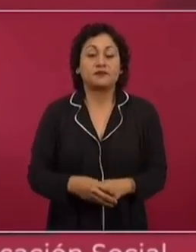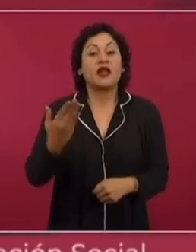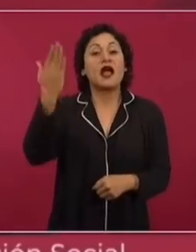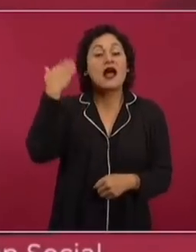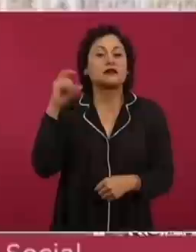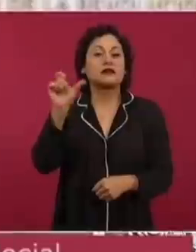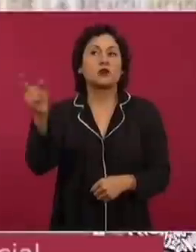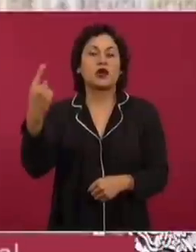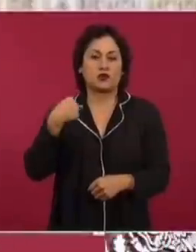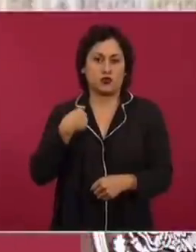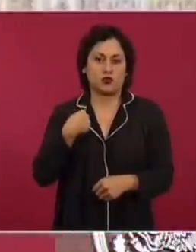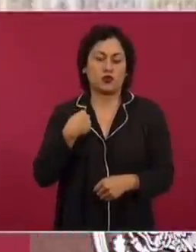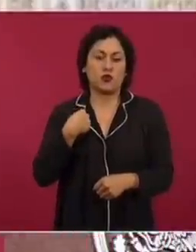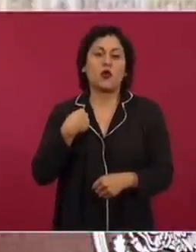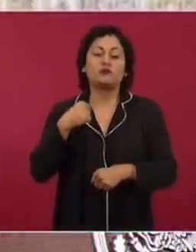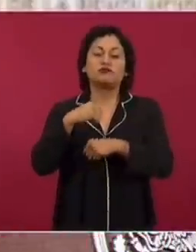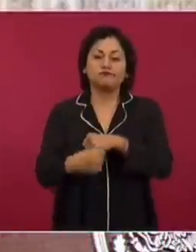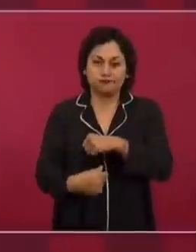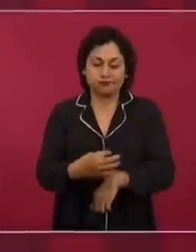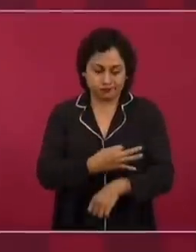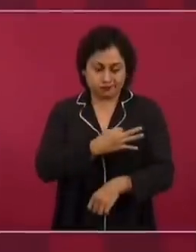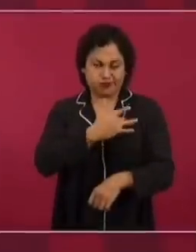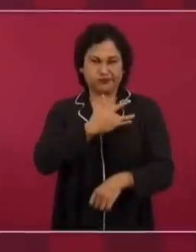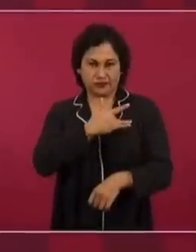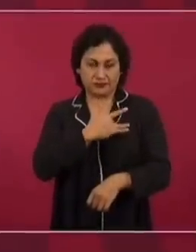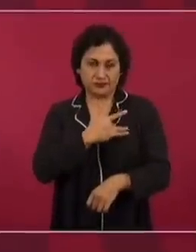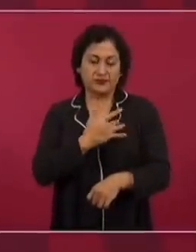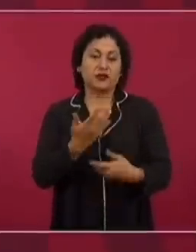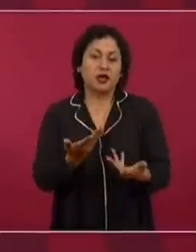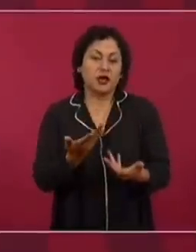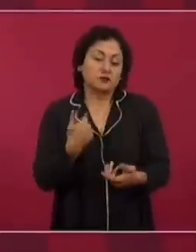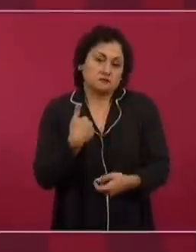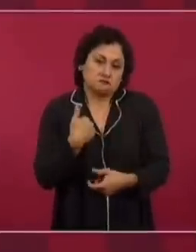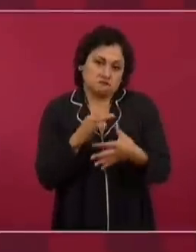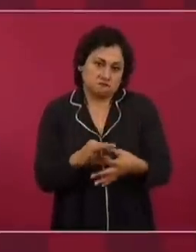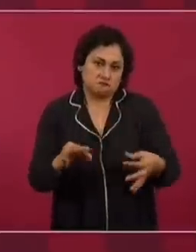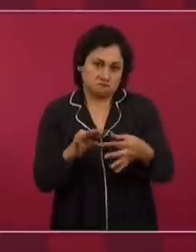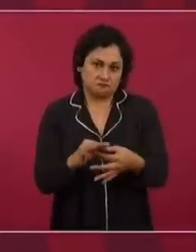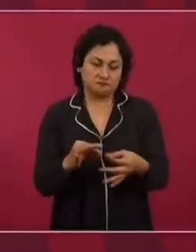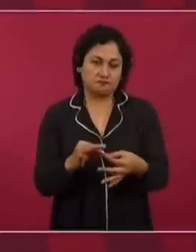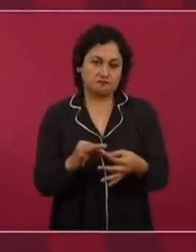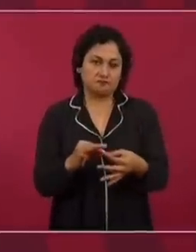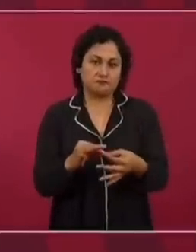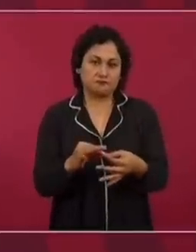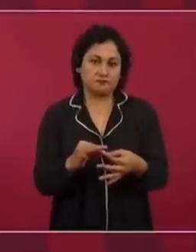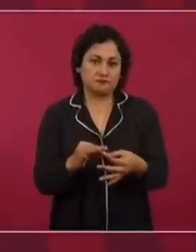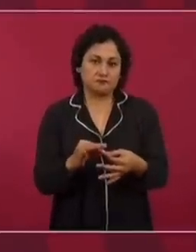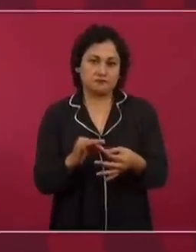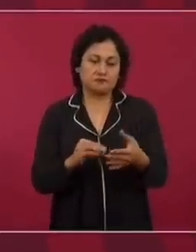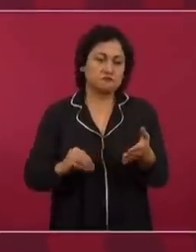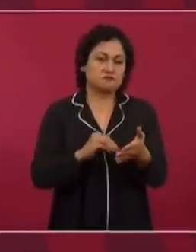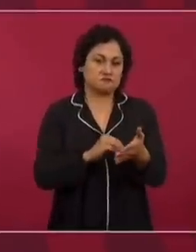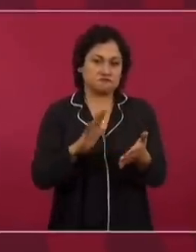el cateterismo, por responsabilidad, sí agregué un texto.